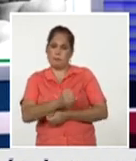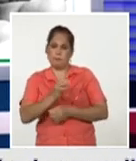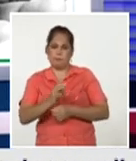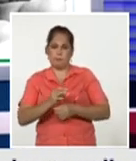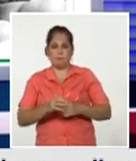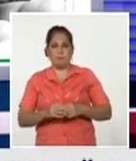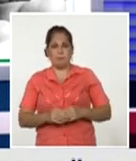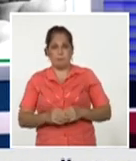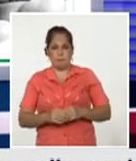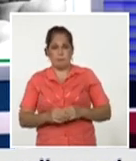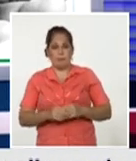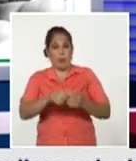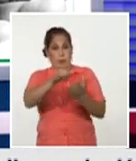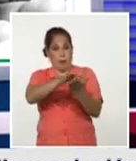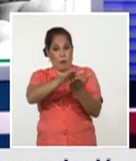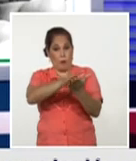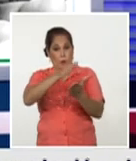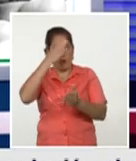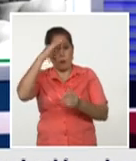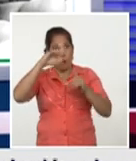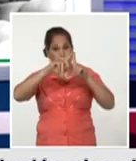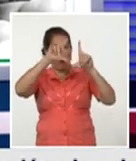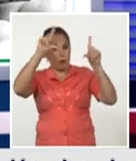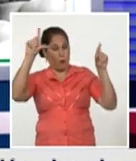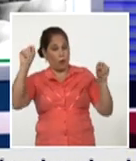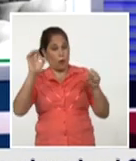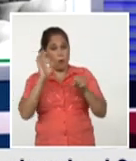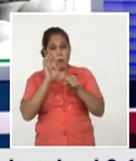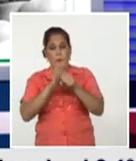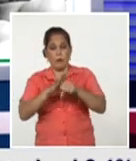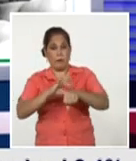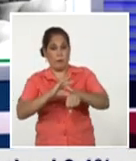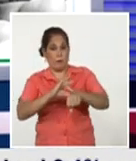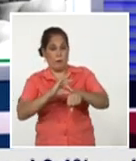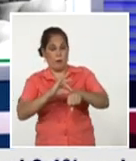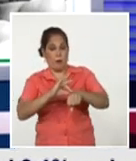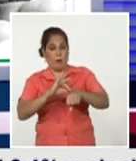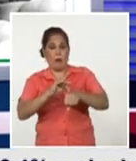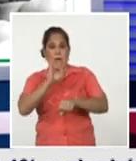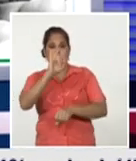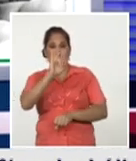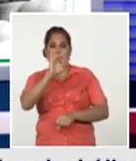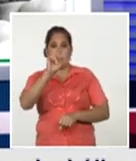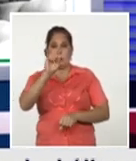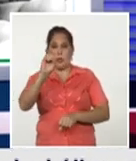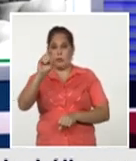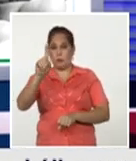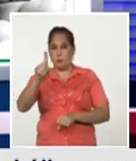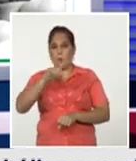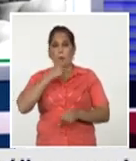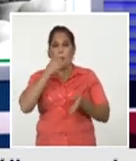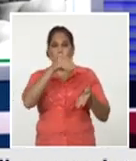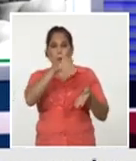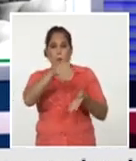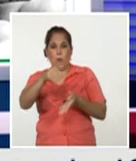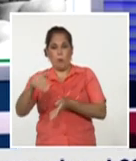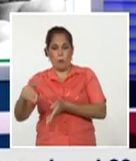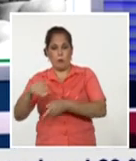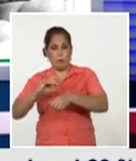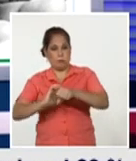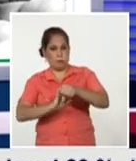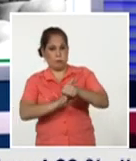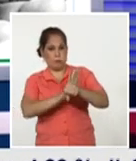enfermedad acumula la nación desde el inicio de la epidemia y hasta la fecha 701 decesos por COVID-19